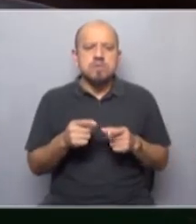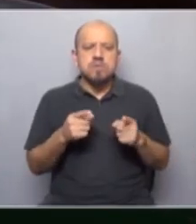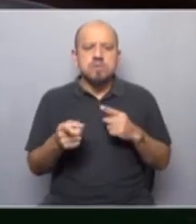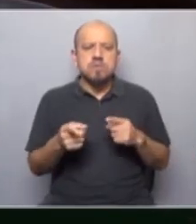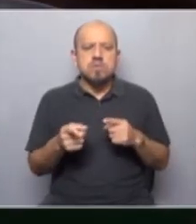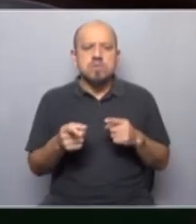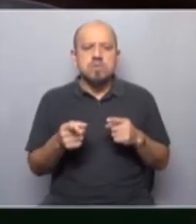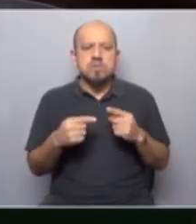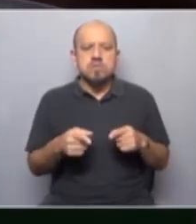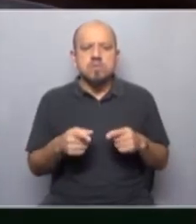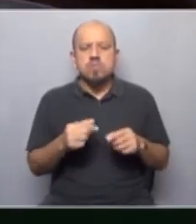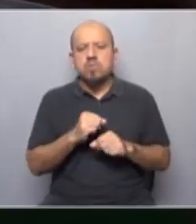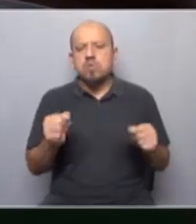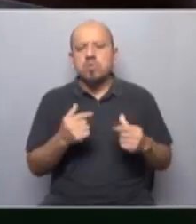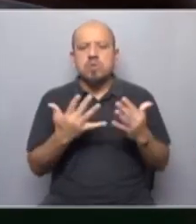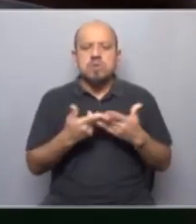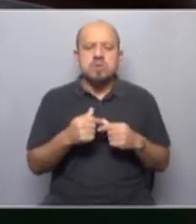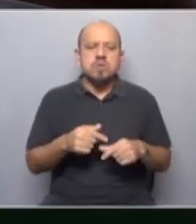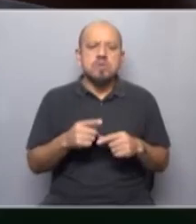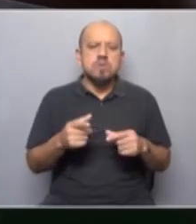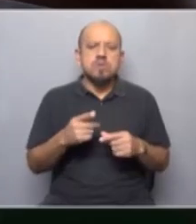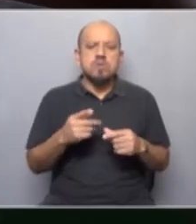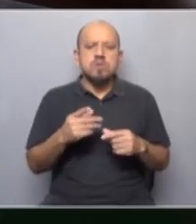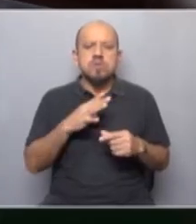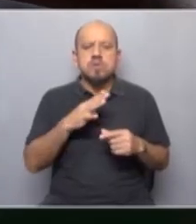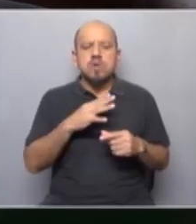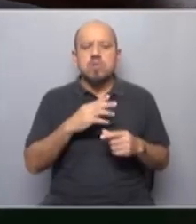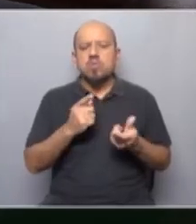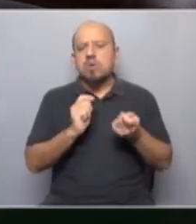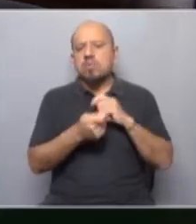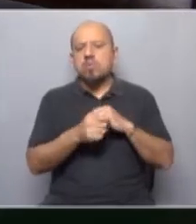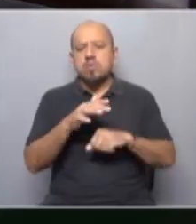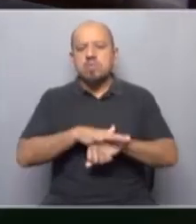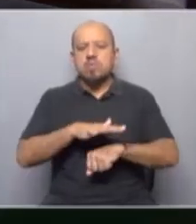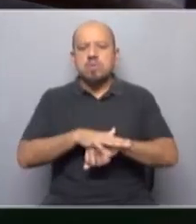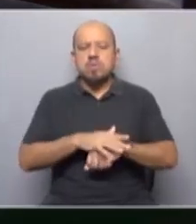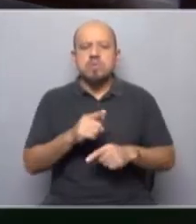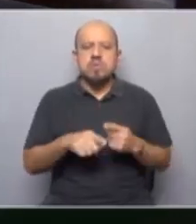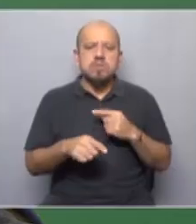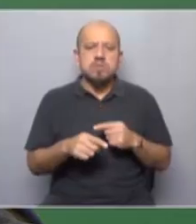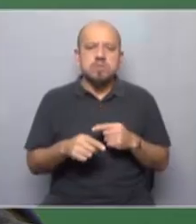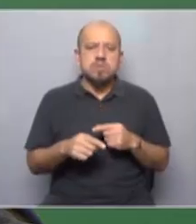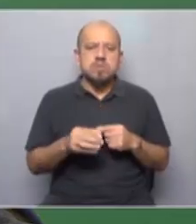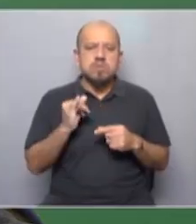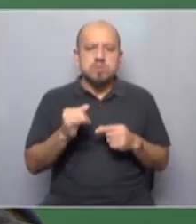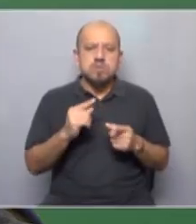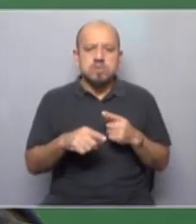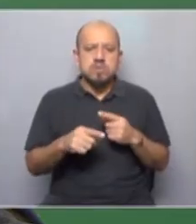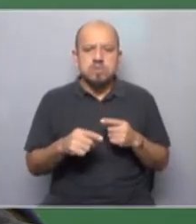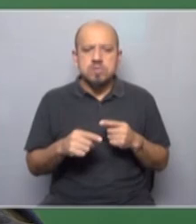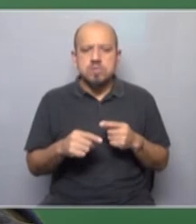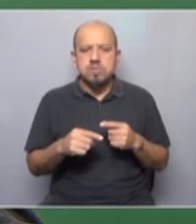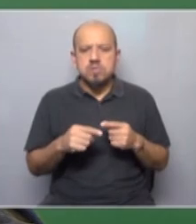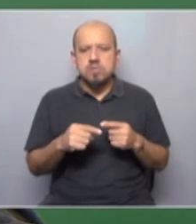representada hoy esa capacidad de organización en este mundo que es nuevo, que hay un cambio de época. Bueno, sí, un acierto sin duda y una visión